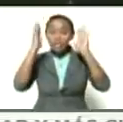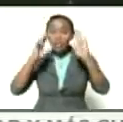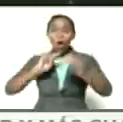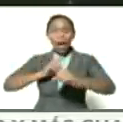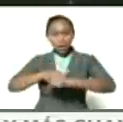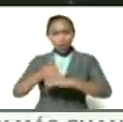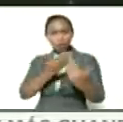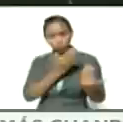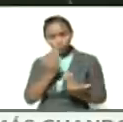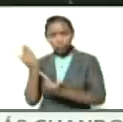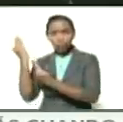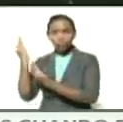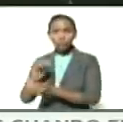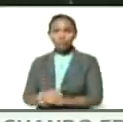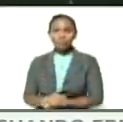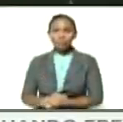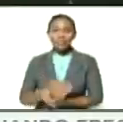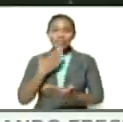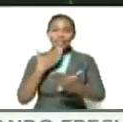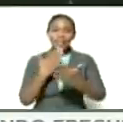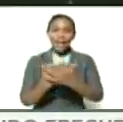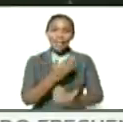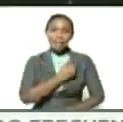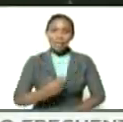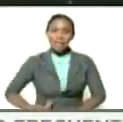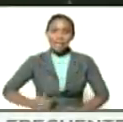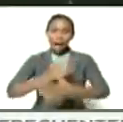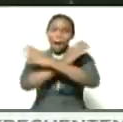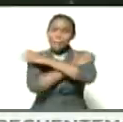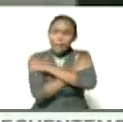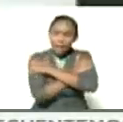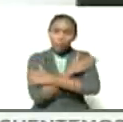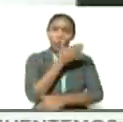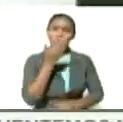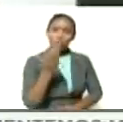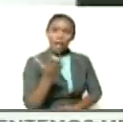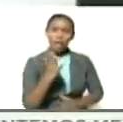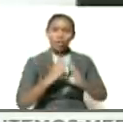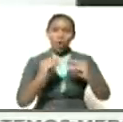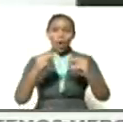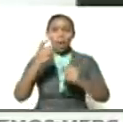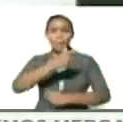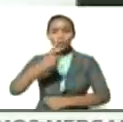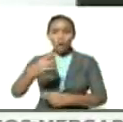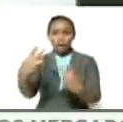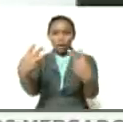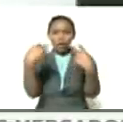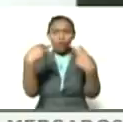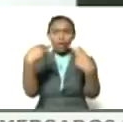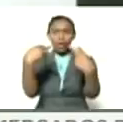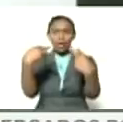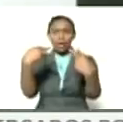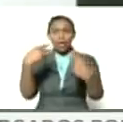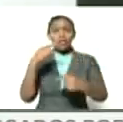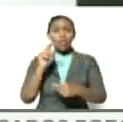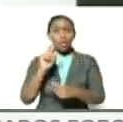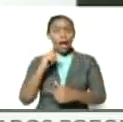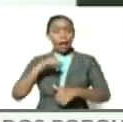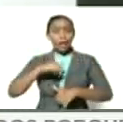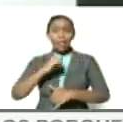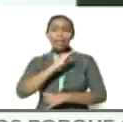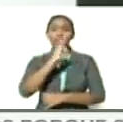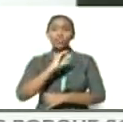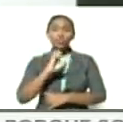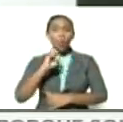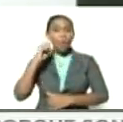adelante. Gracias, presidente. Un abrazo para usted, para todos los que nos ven a través de Zoom, donde, como usted